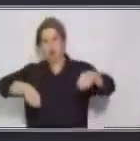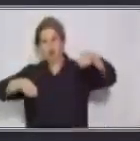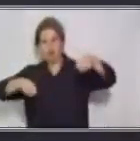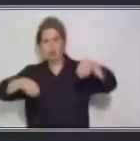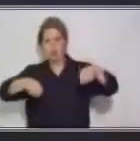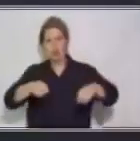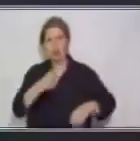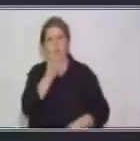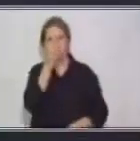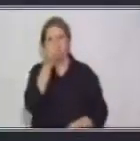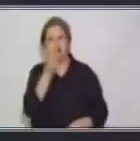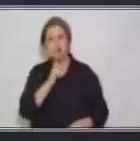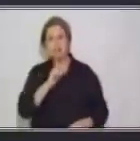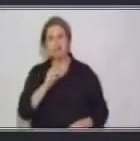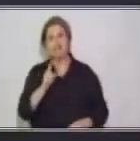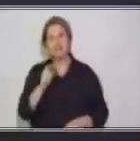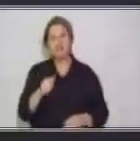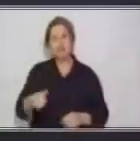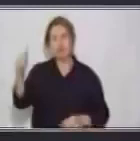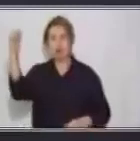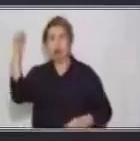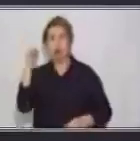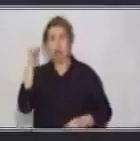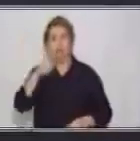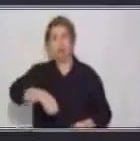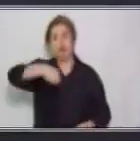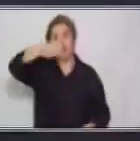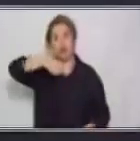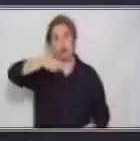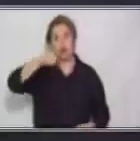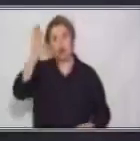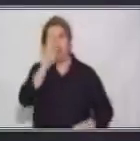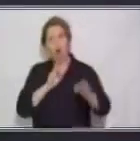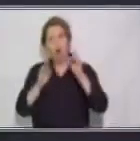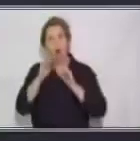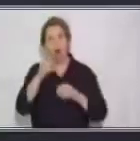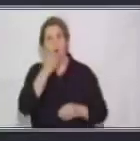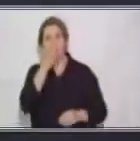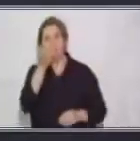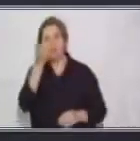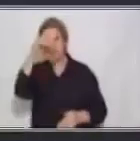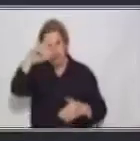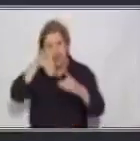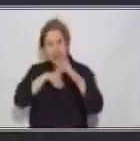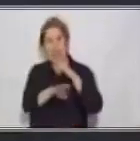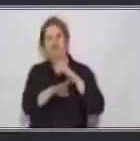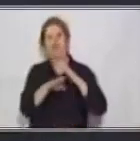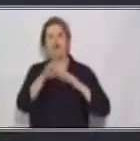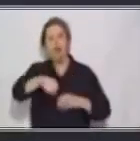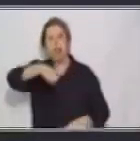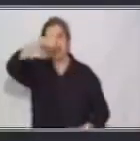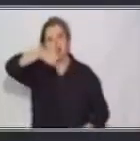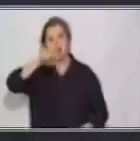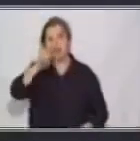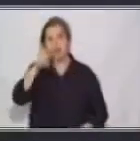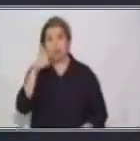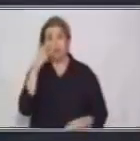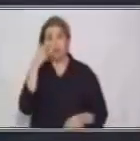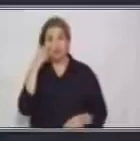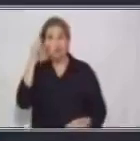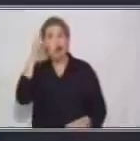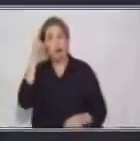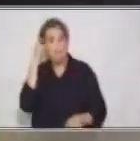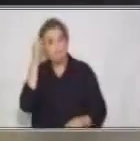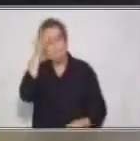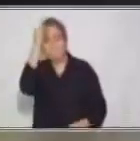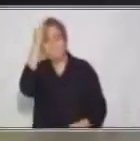tras la canasta. Y la manzana está dentro de la canasta. Si se dan cuenta, la manzana está